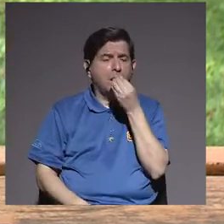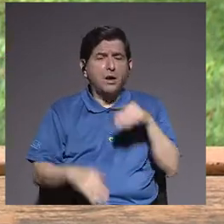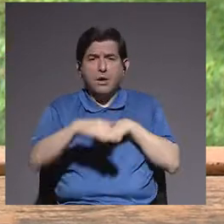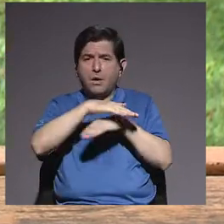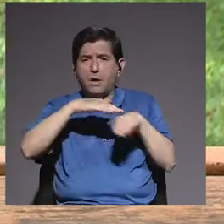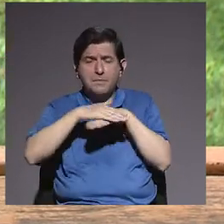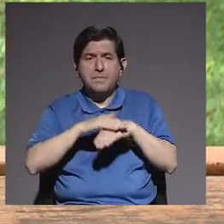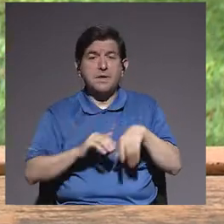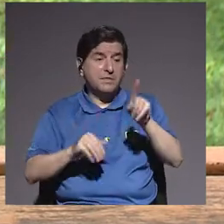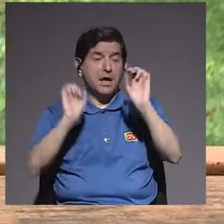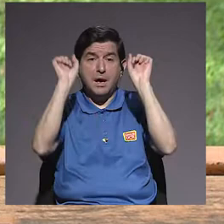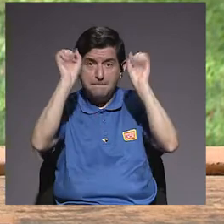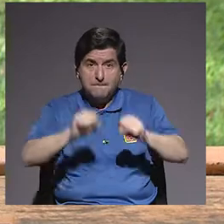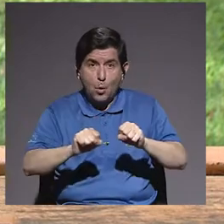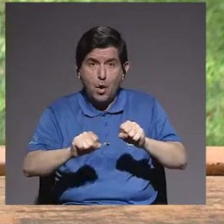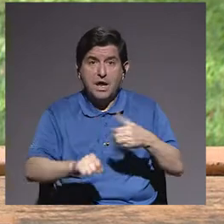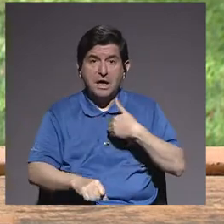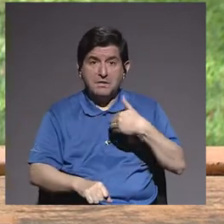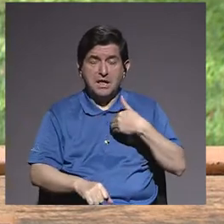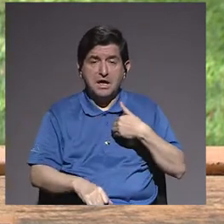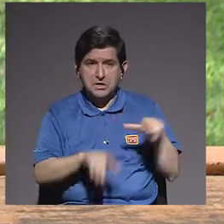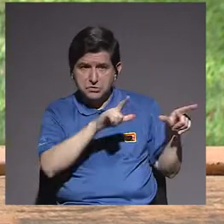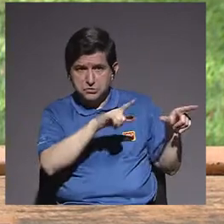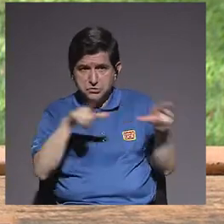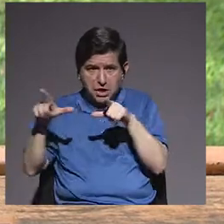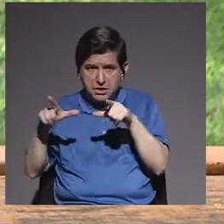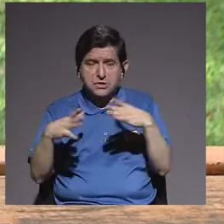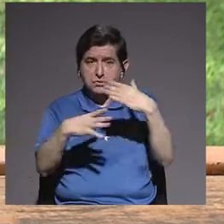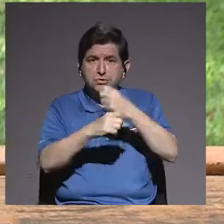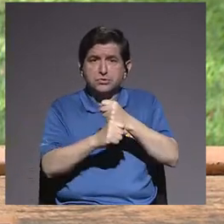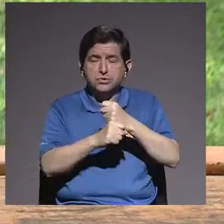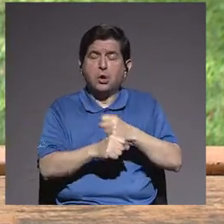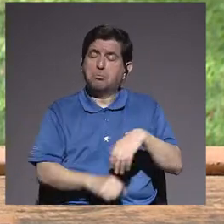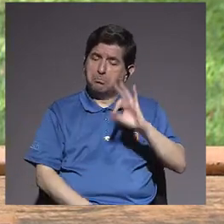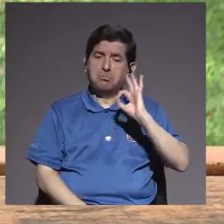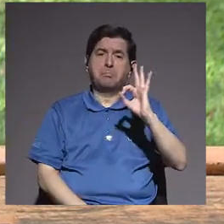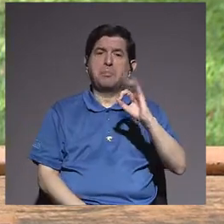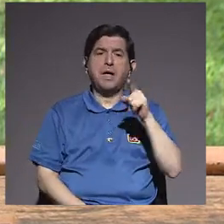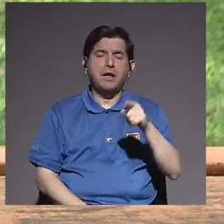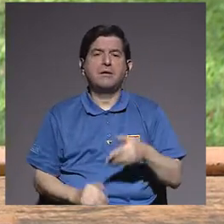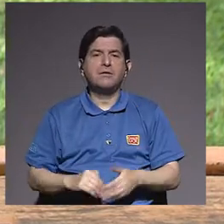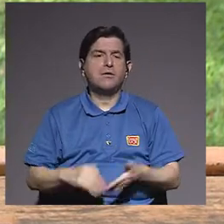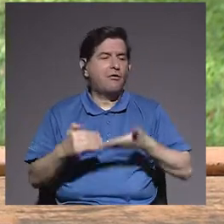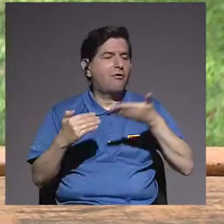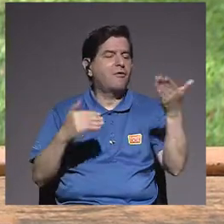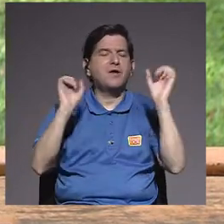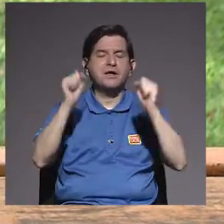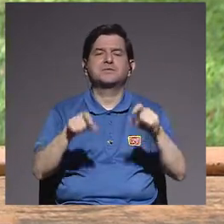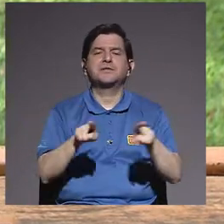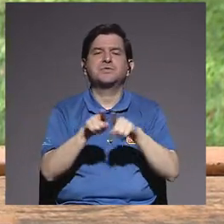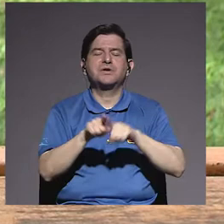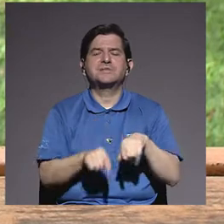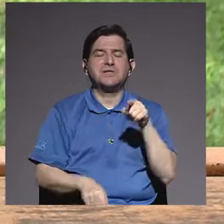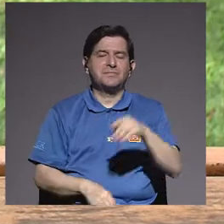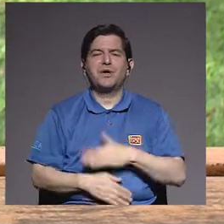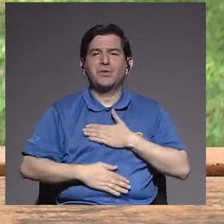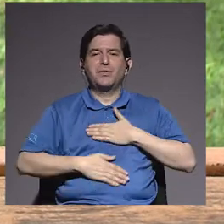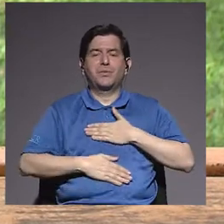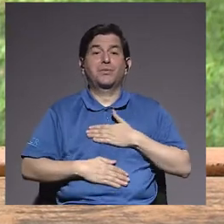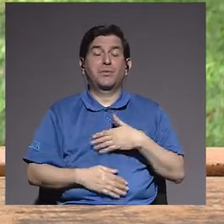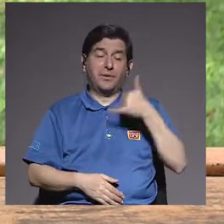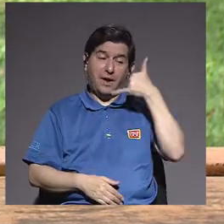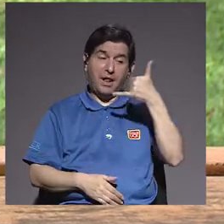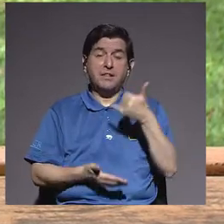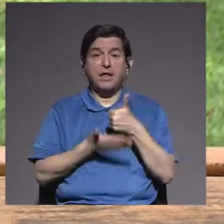básica, si se puede, si está en disposición todavía de hacerlo, pues sí, con esas cosas se puede distraer. El teléfono